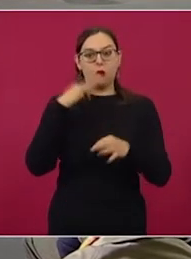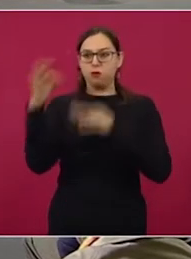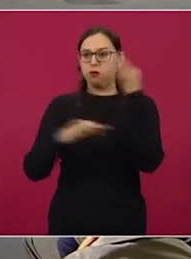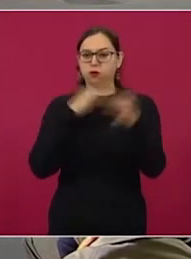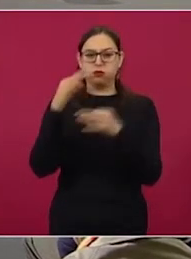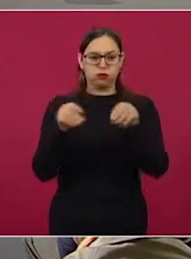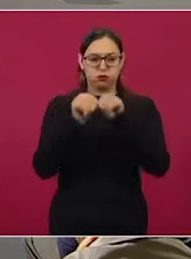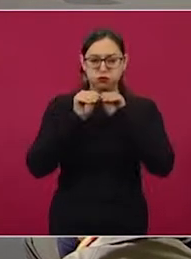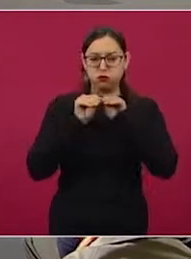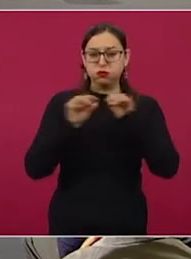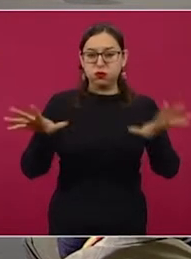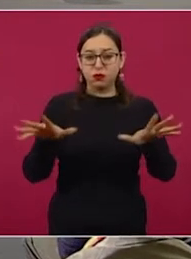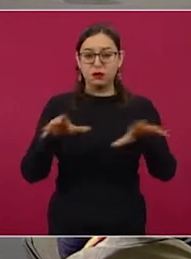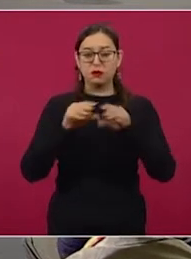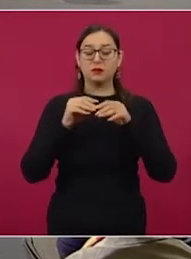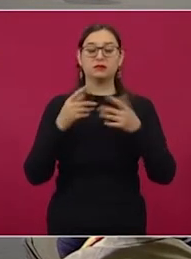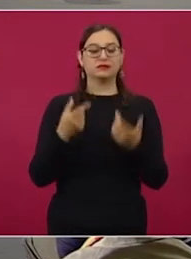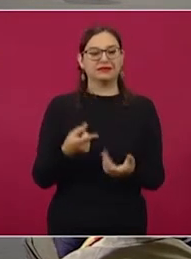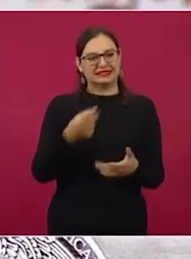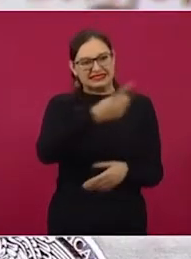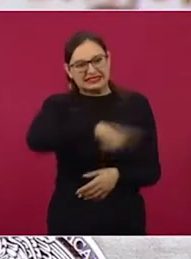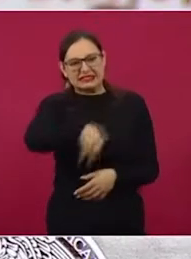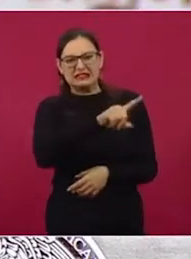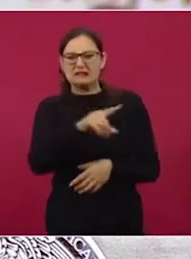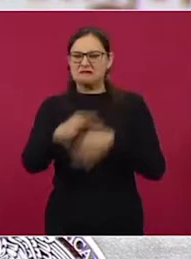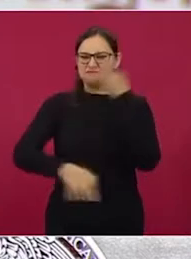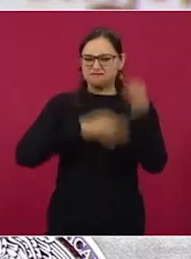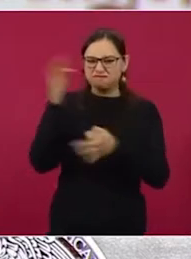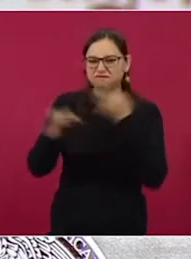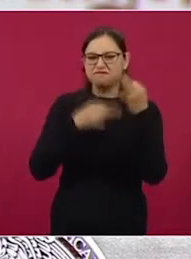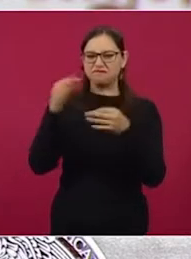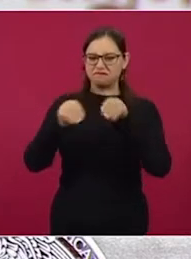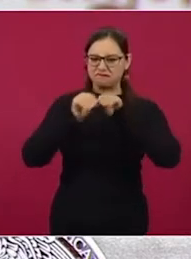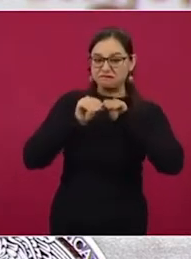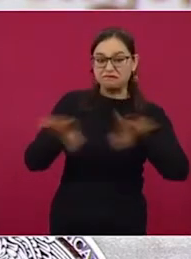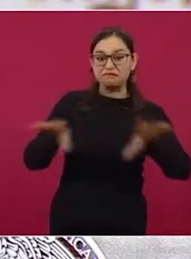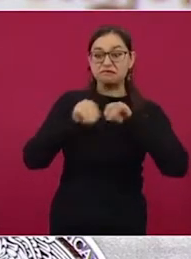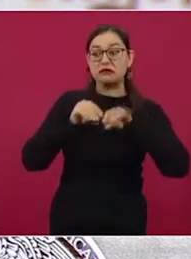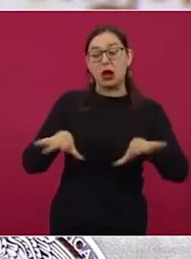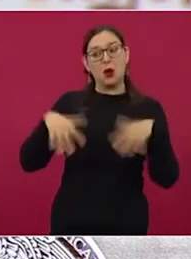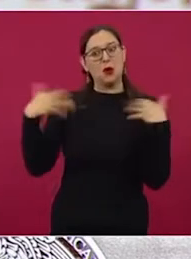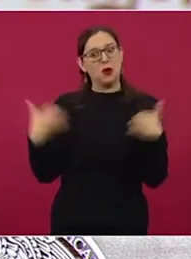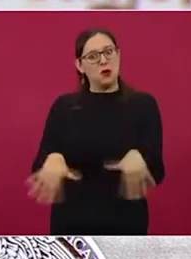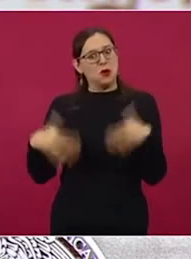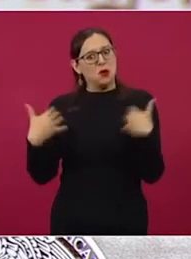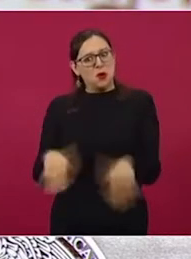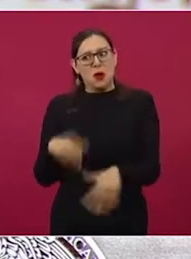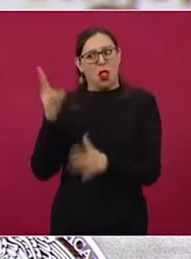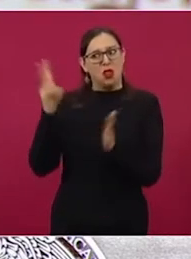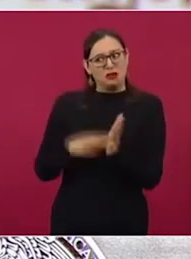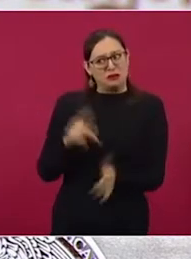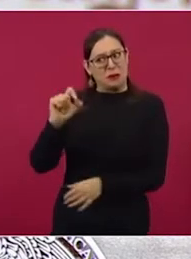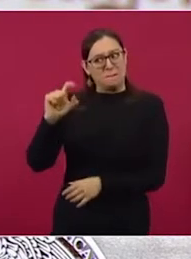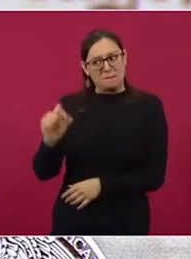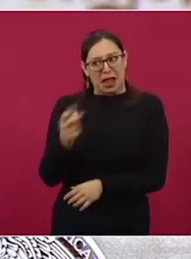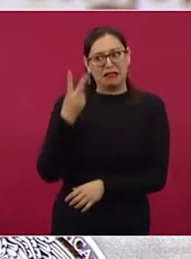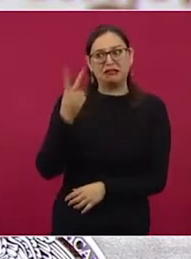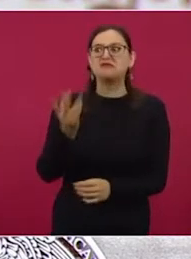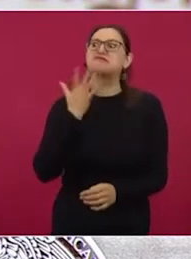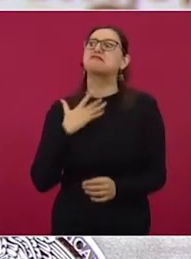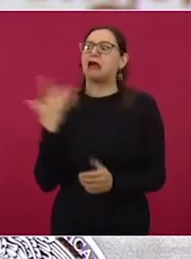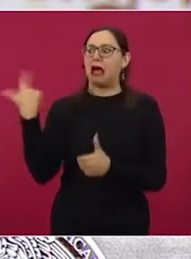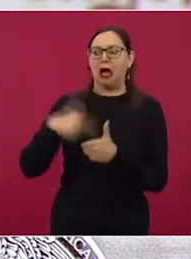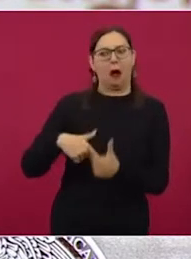y se lanzaron y lanzaron una campaña de desinformación diciendo que en 2022 habría aumento a las